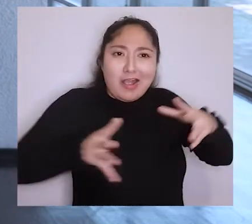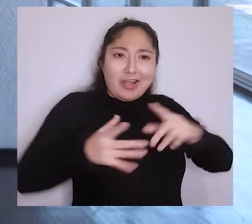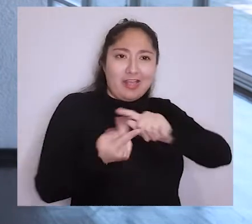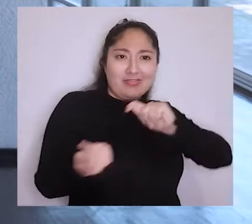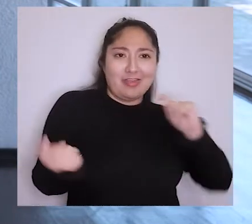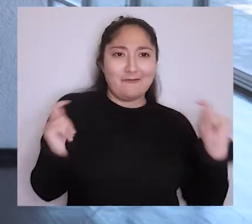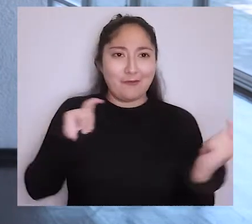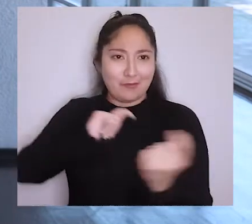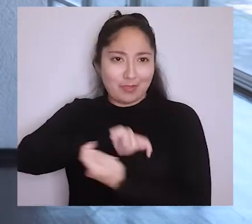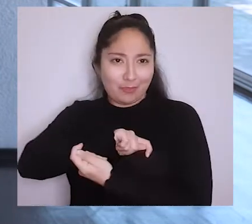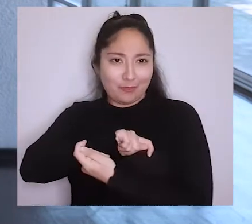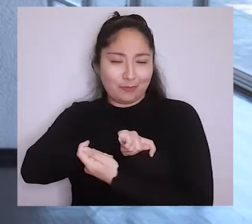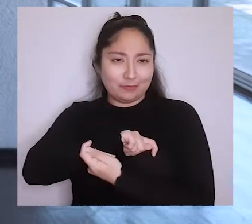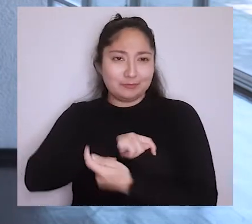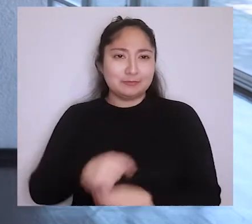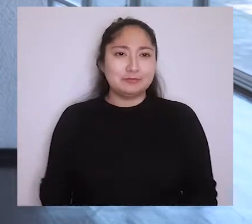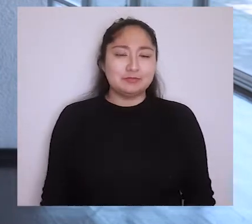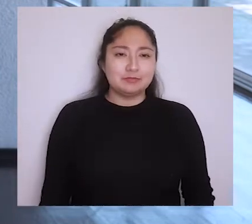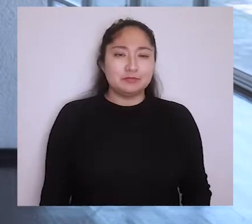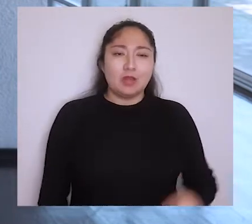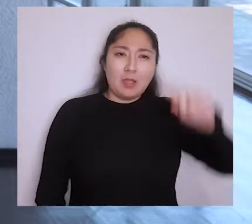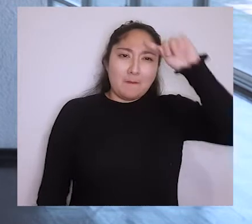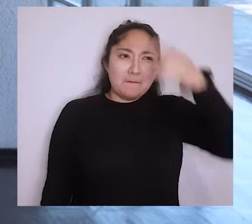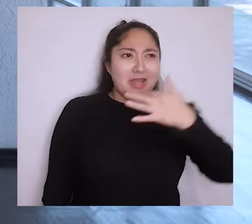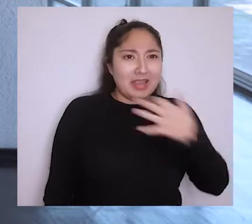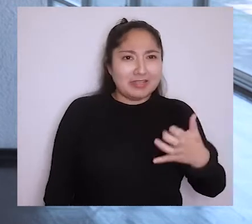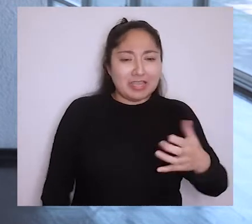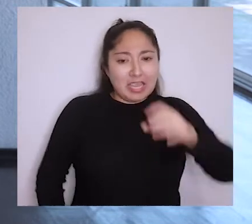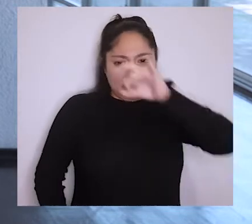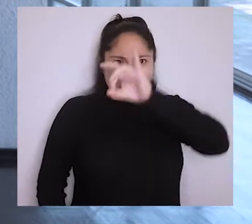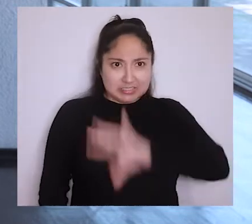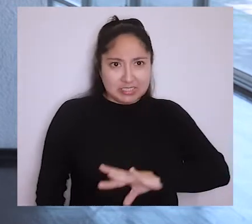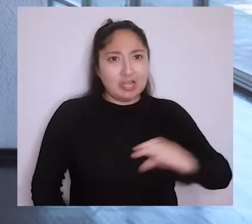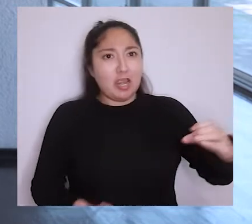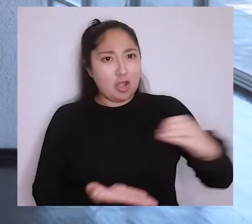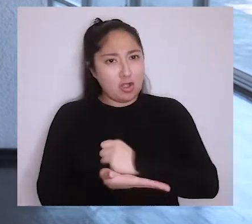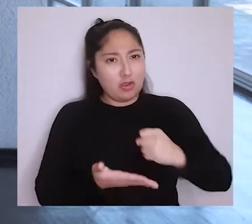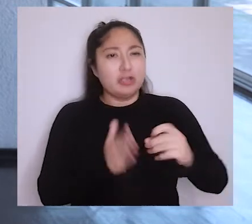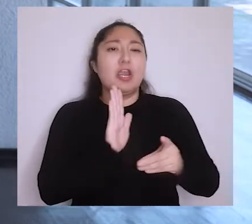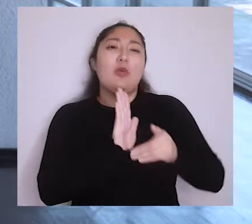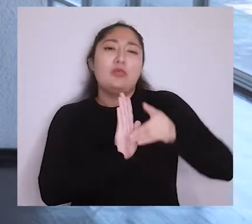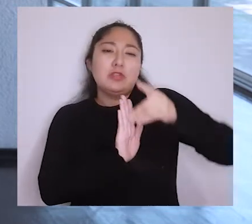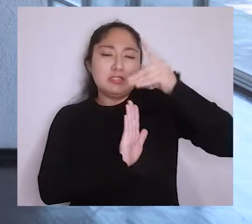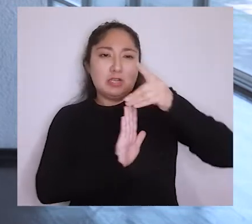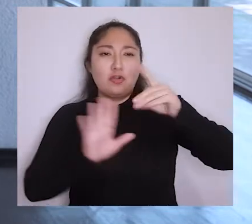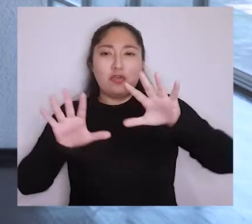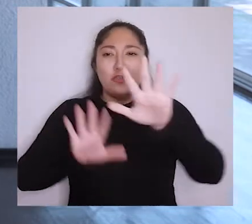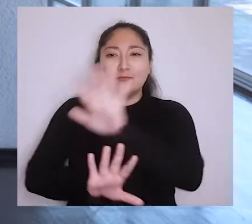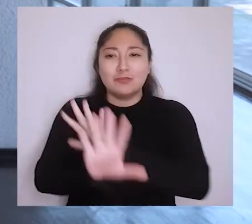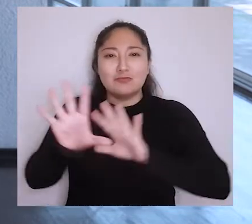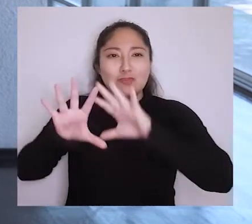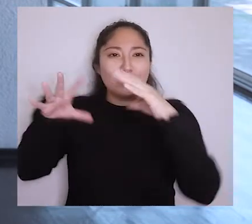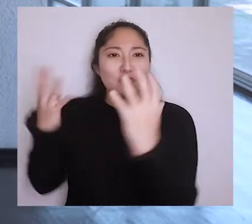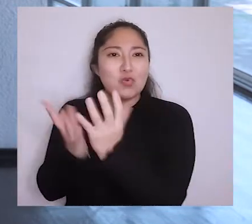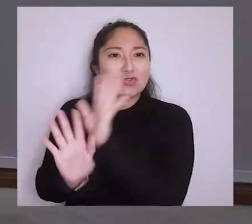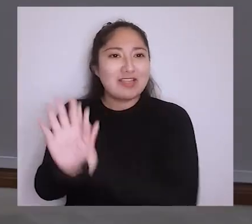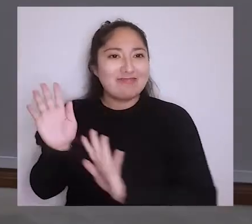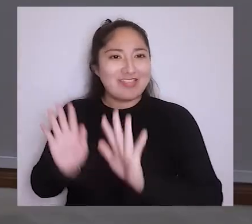de transformador para que nos permita a Chile alcanzar un desarrollo sustentable.